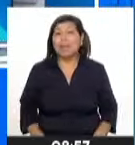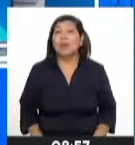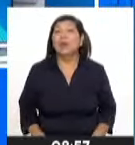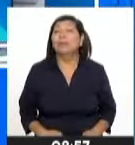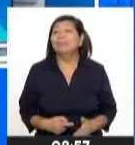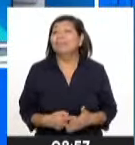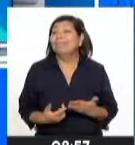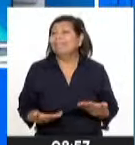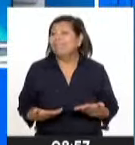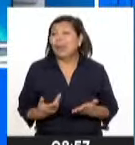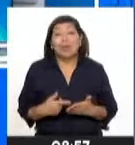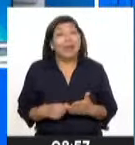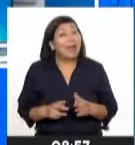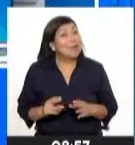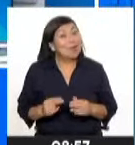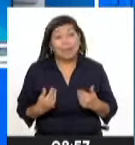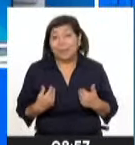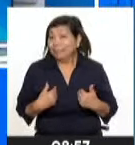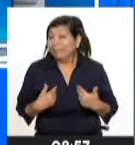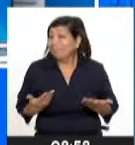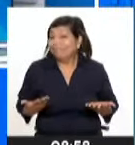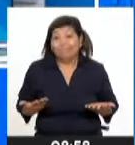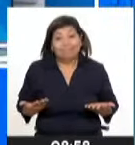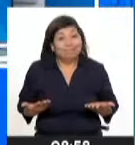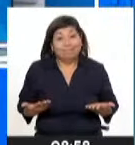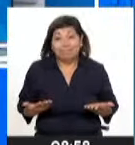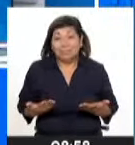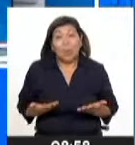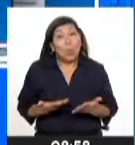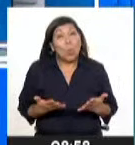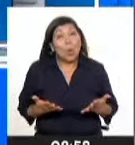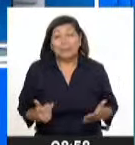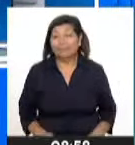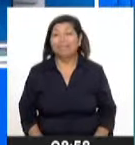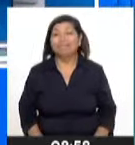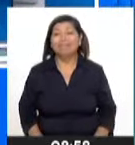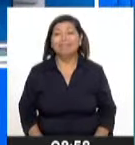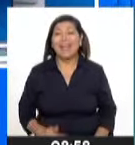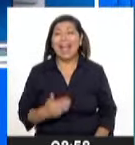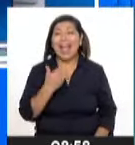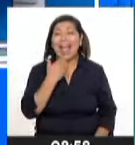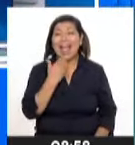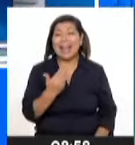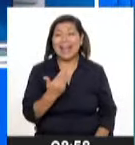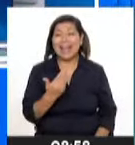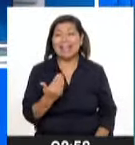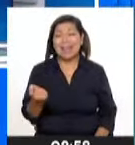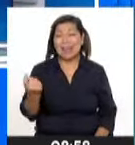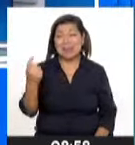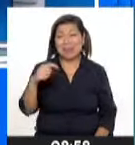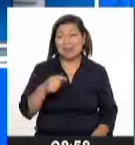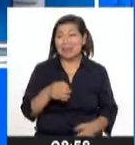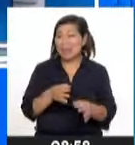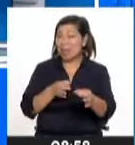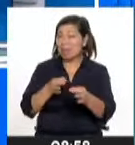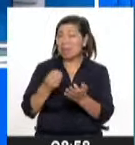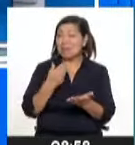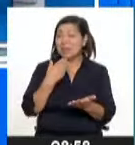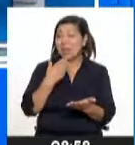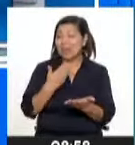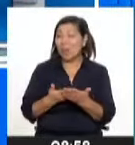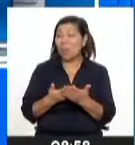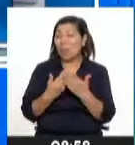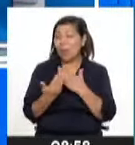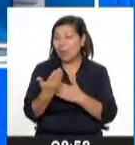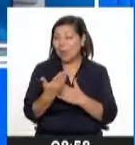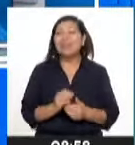consideración que no tenemos, pues, los dos vicepresidentes, ¿no? Muy bien, Ministra. Muchísimas gracias por haber estado con nosotros. Muy amable. Que